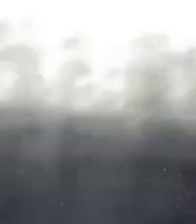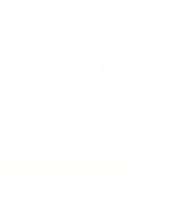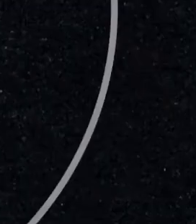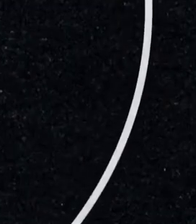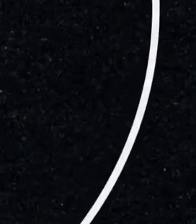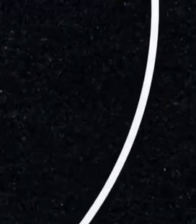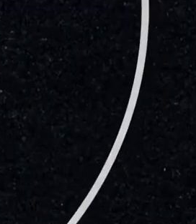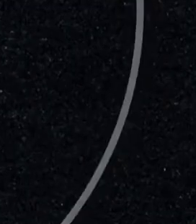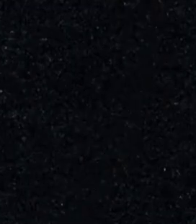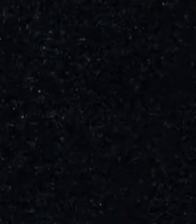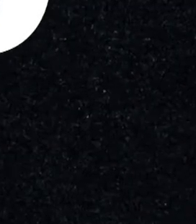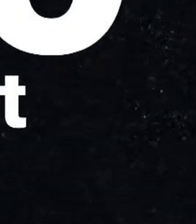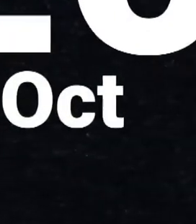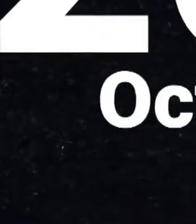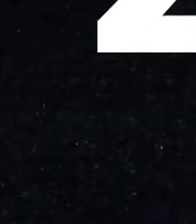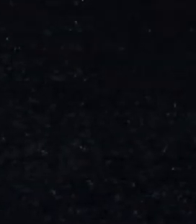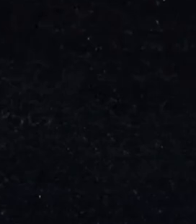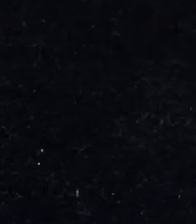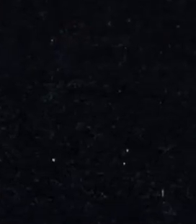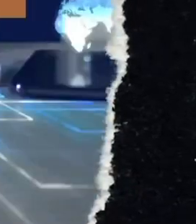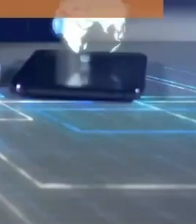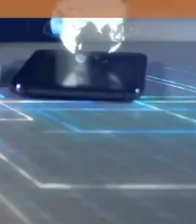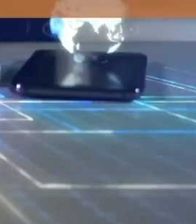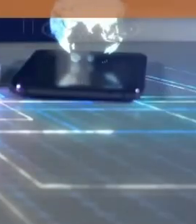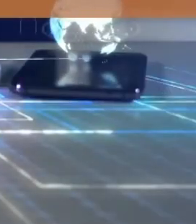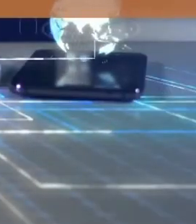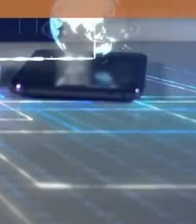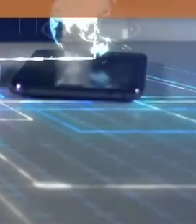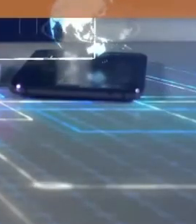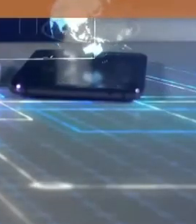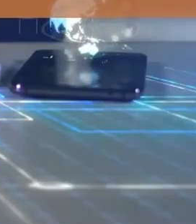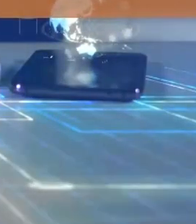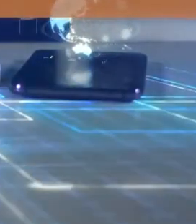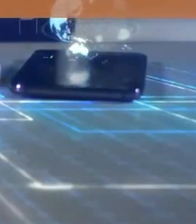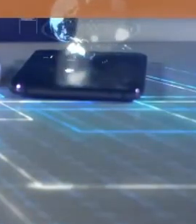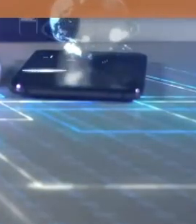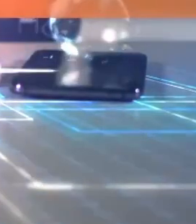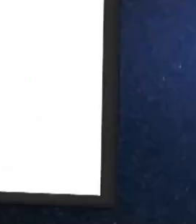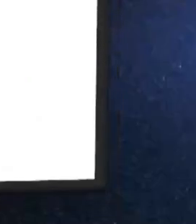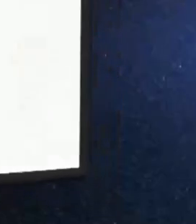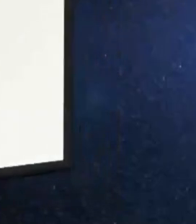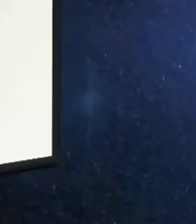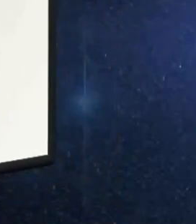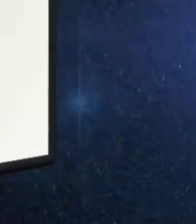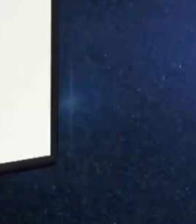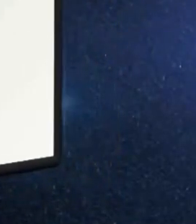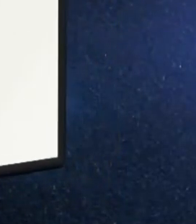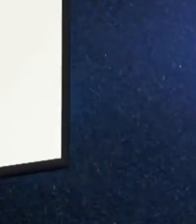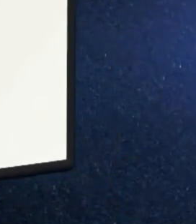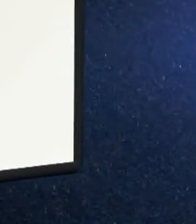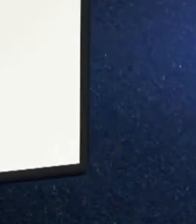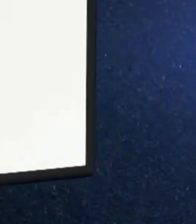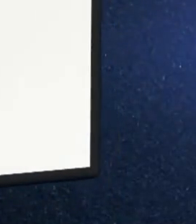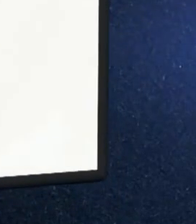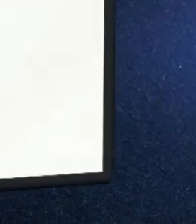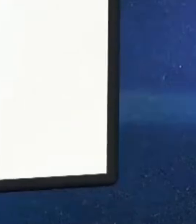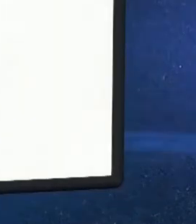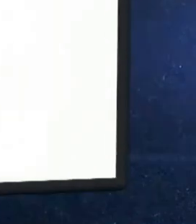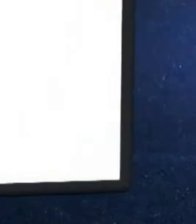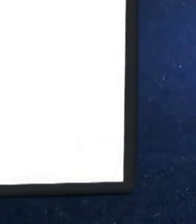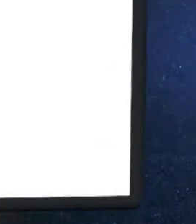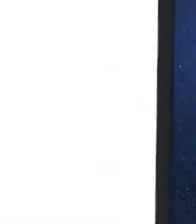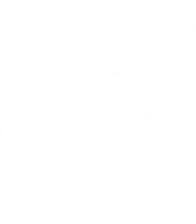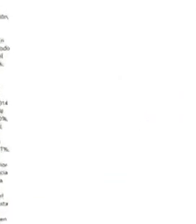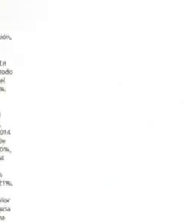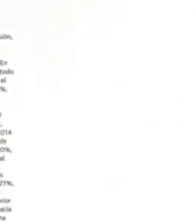El pasado 20 de octubre, Moody's Analytics publicó el análisis La depreciación que se viene. Este reporte fue utilizado por